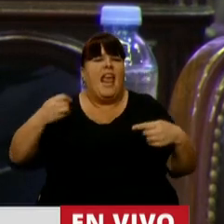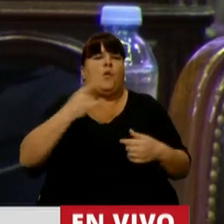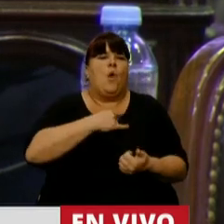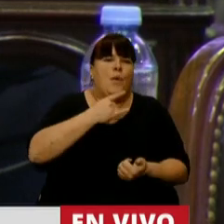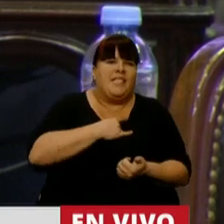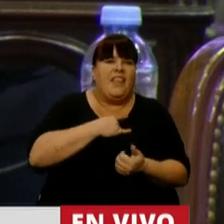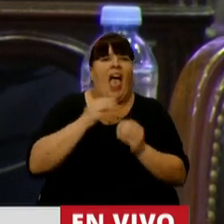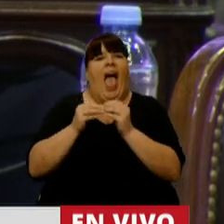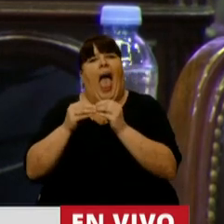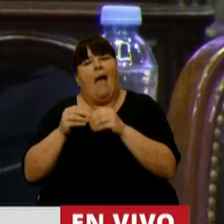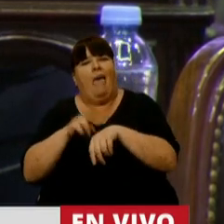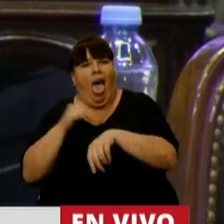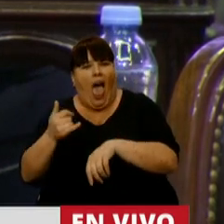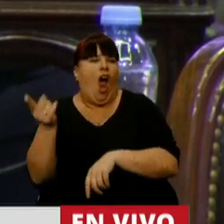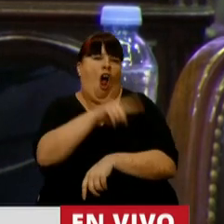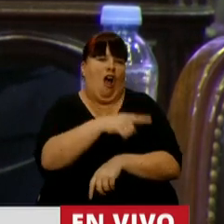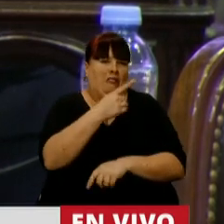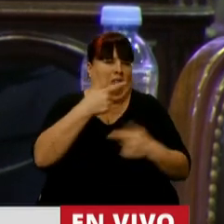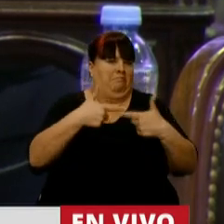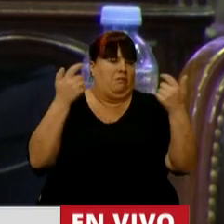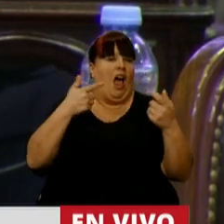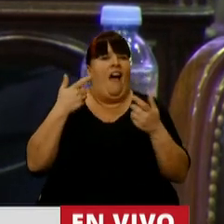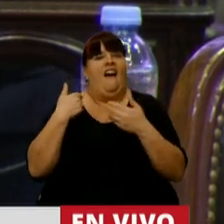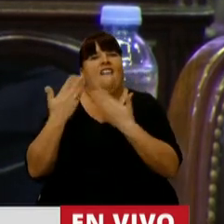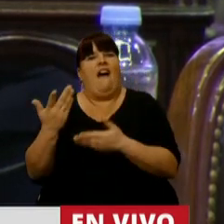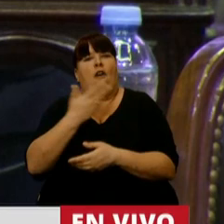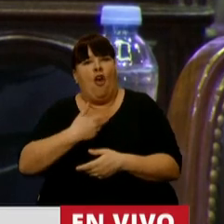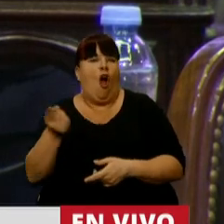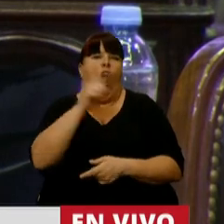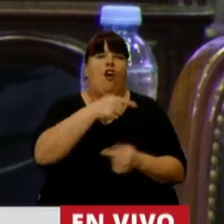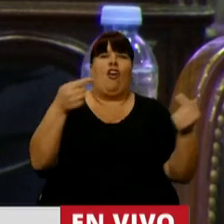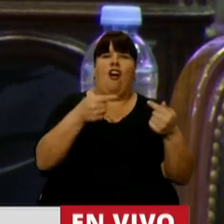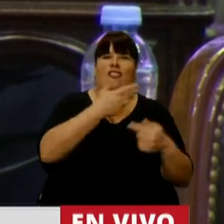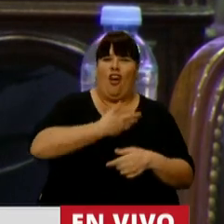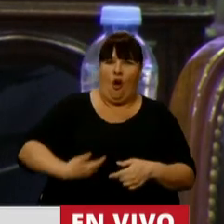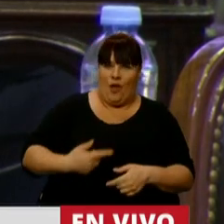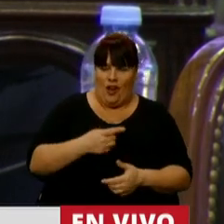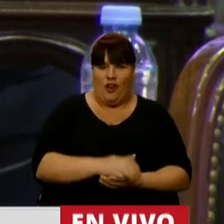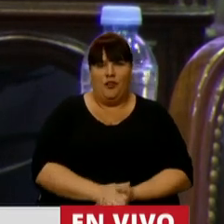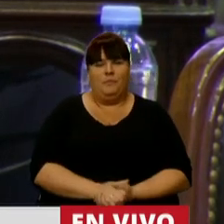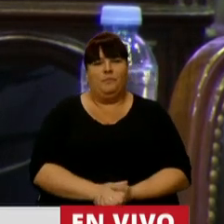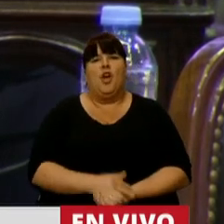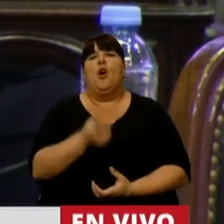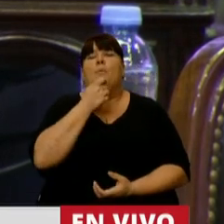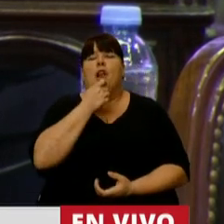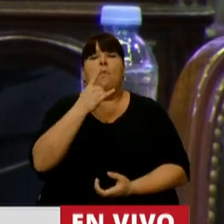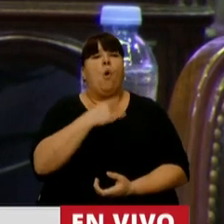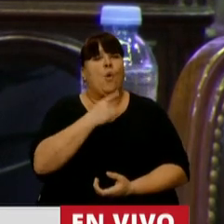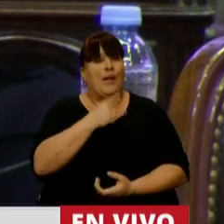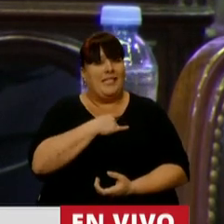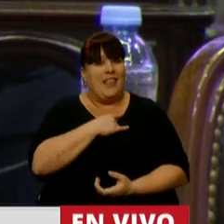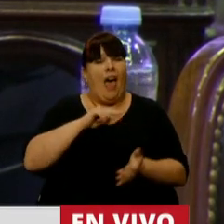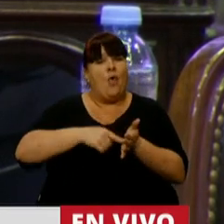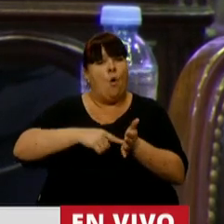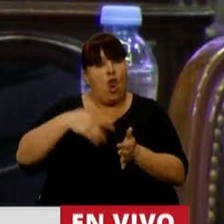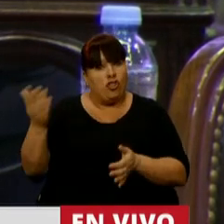universidades amigas y universidades no amigas, es decir, universidades afines y no al gobierno nacional. Por ejemplo, las universidades del